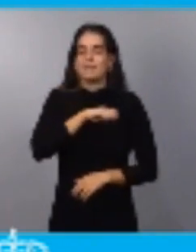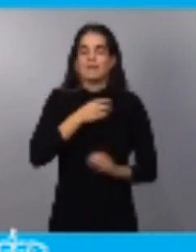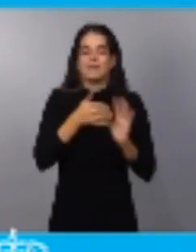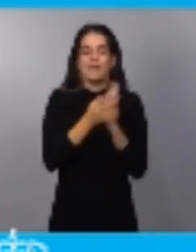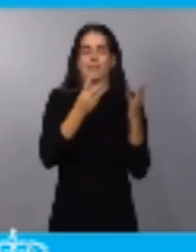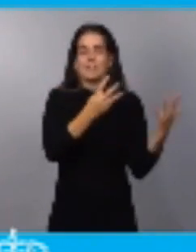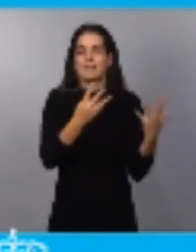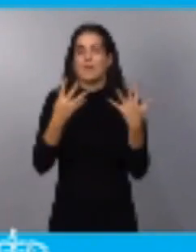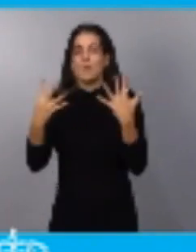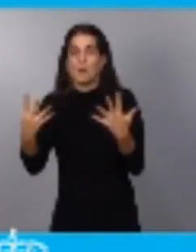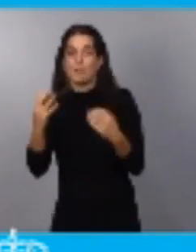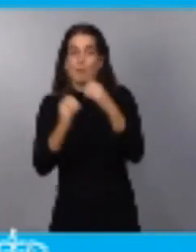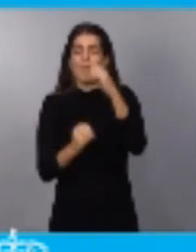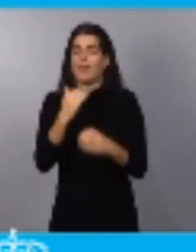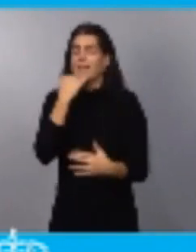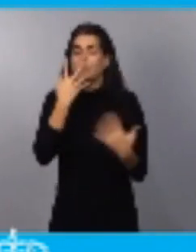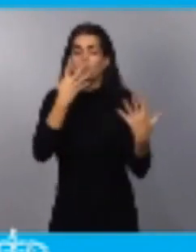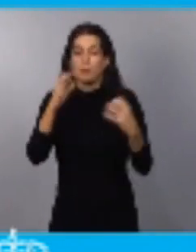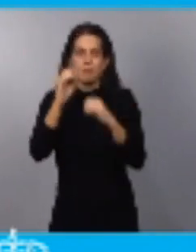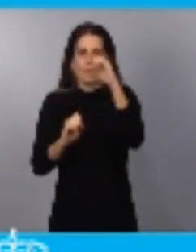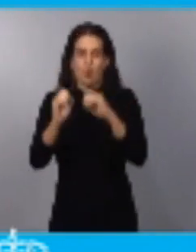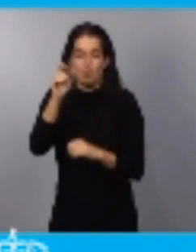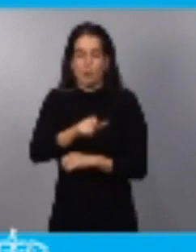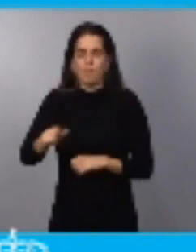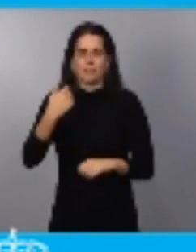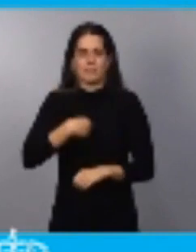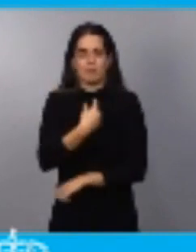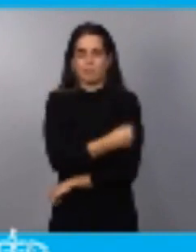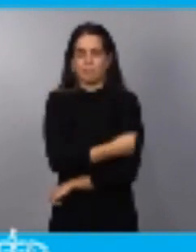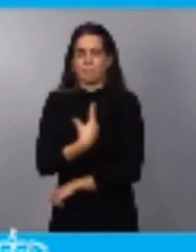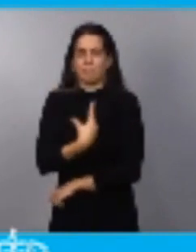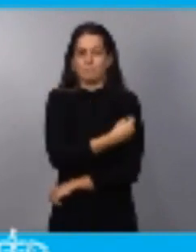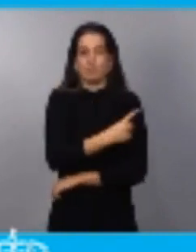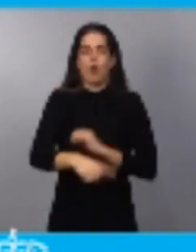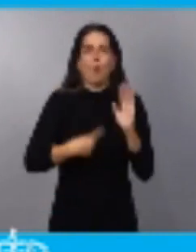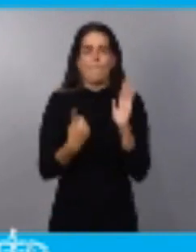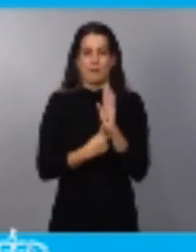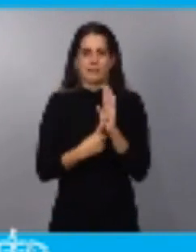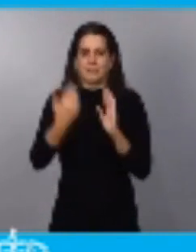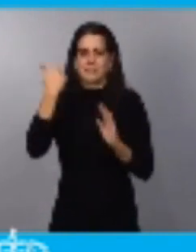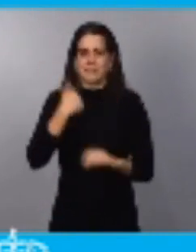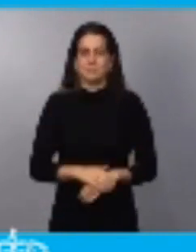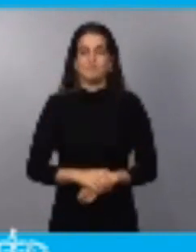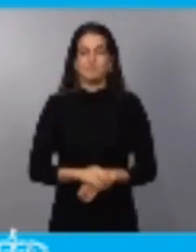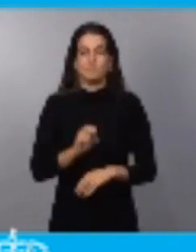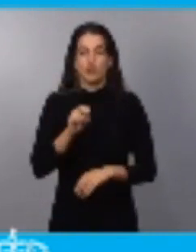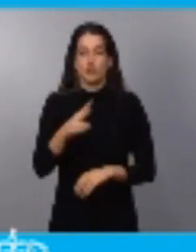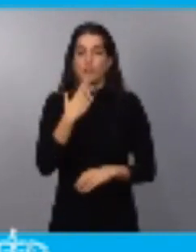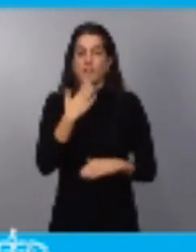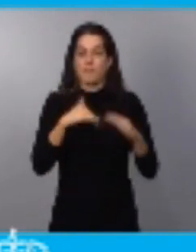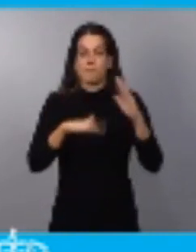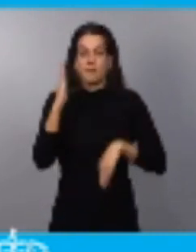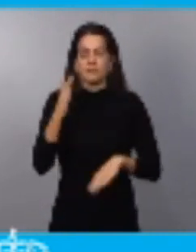casi un 90% de nuestra población ya vacunada con pauta completa superior a los 12 años, lo que se llama la población diana.